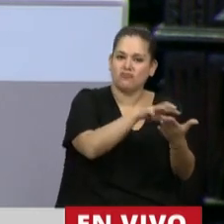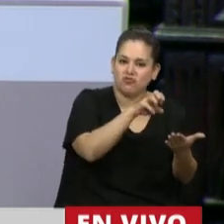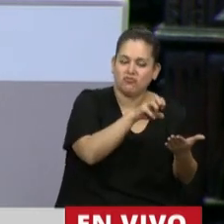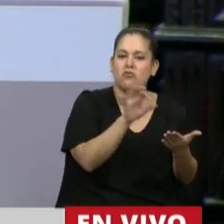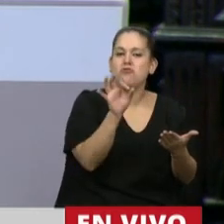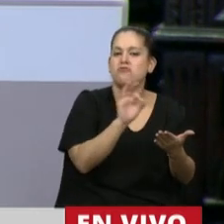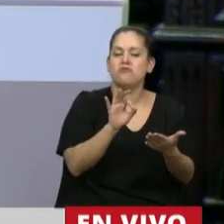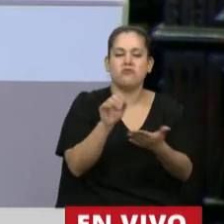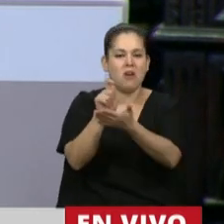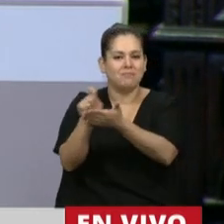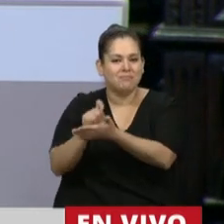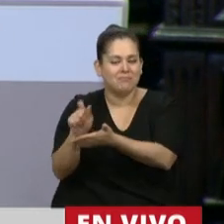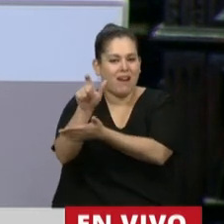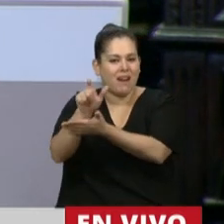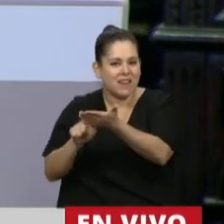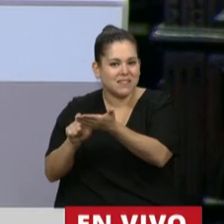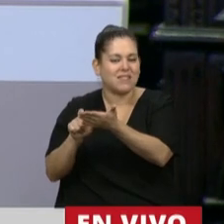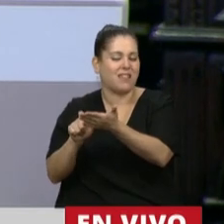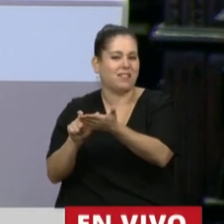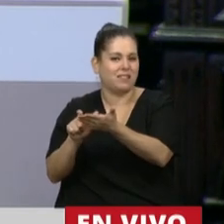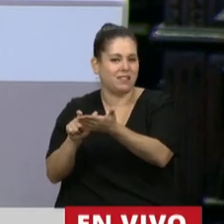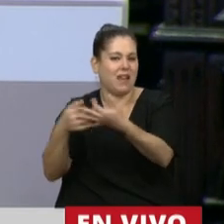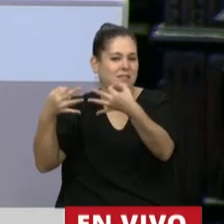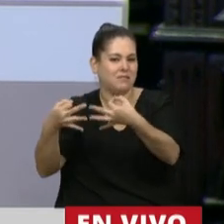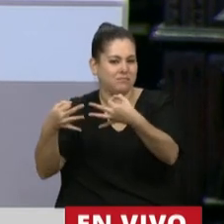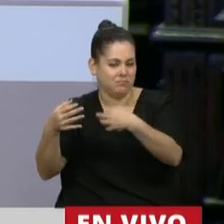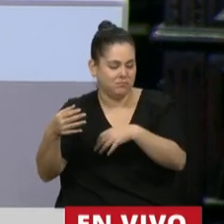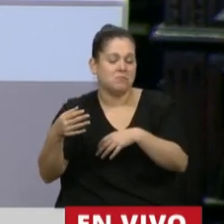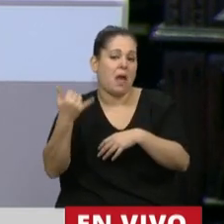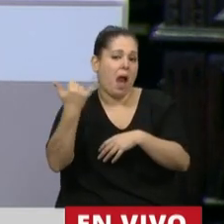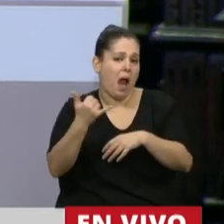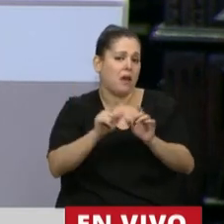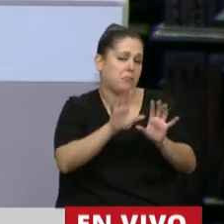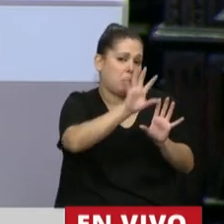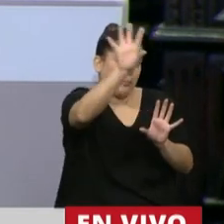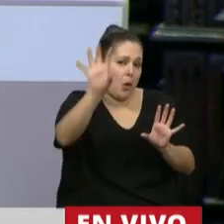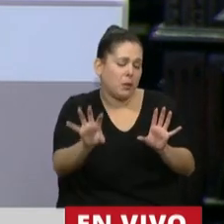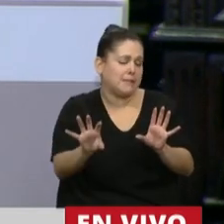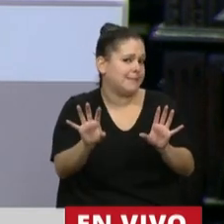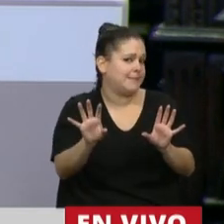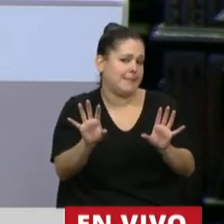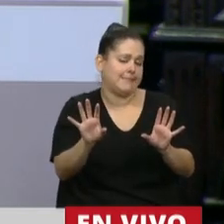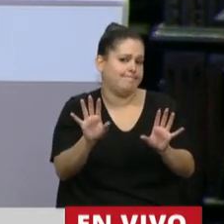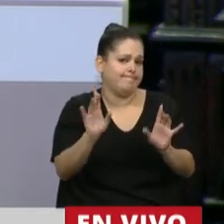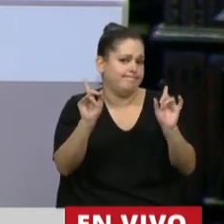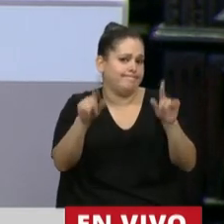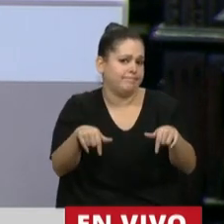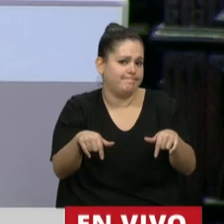la virtualidad en algunos lugares de nuestro país resulta algo muy lejano para el vecino.